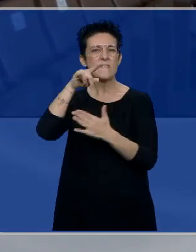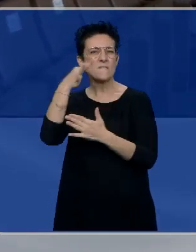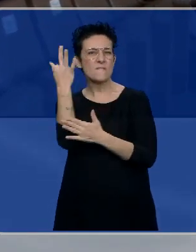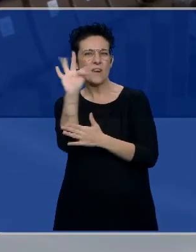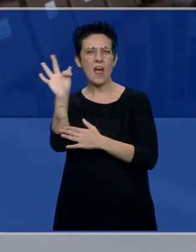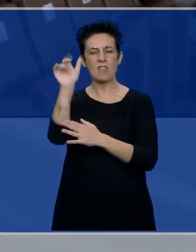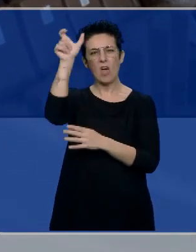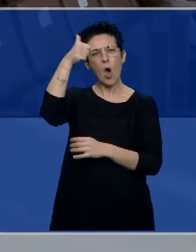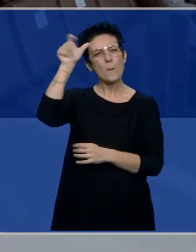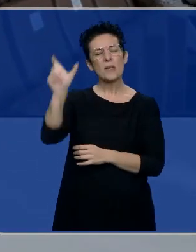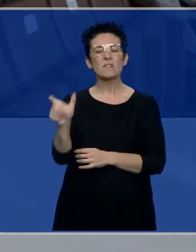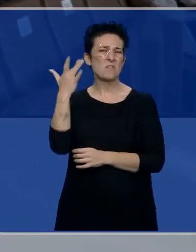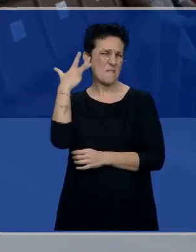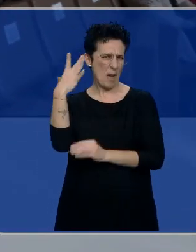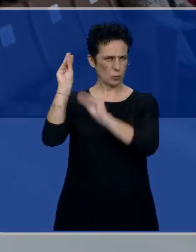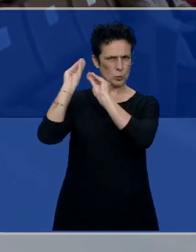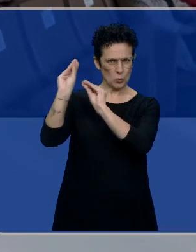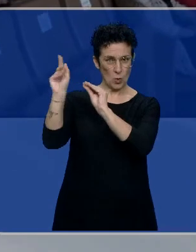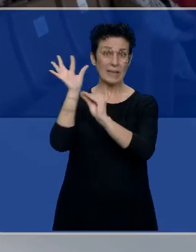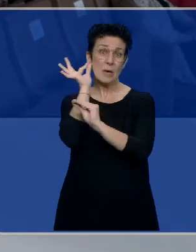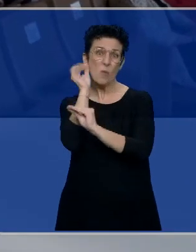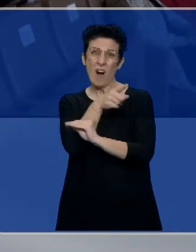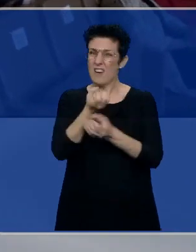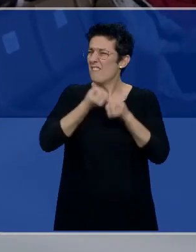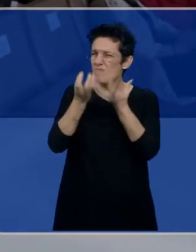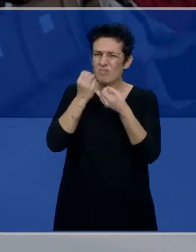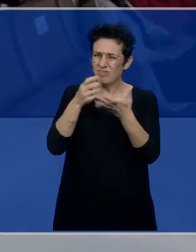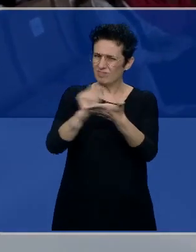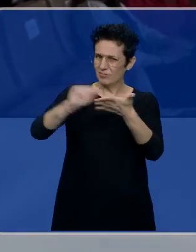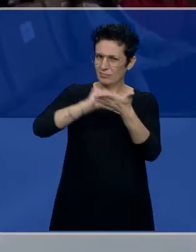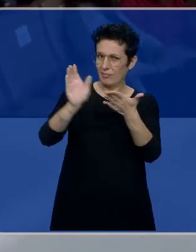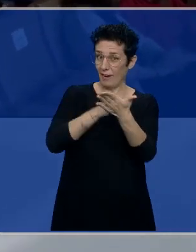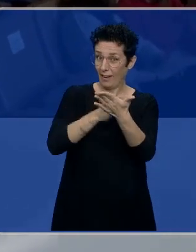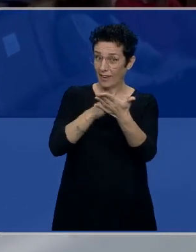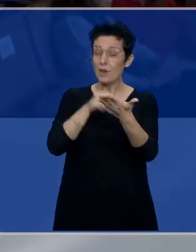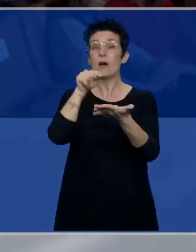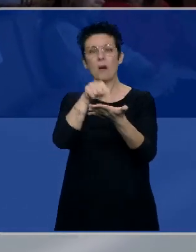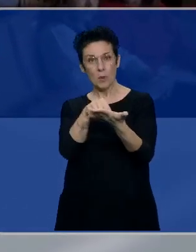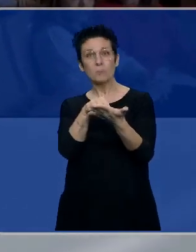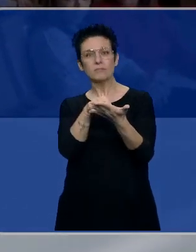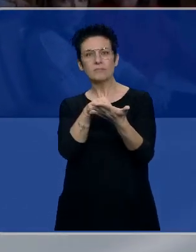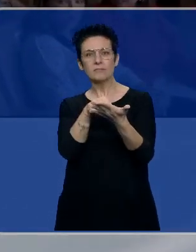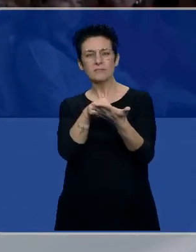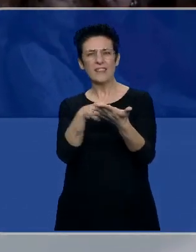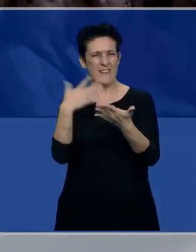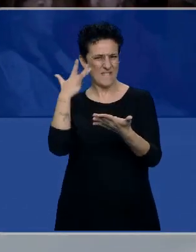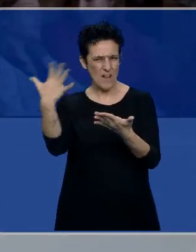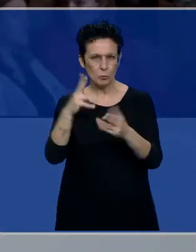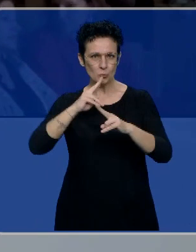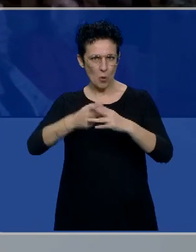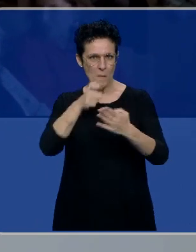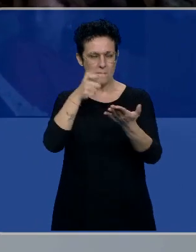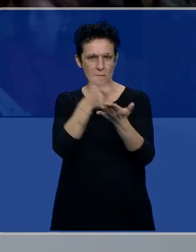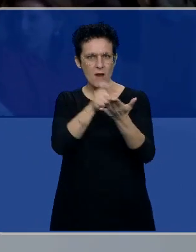como era Gabriel Magnef, y ahí está Sartre, y ahí está un montón de gente muy famosa, muy tenida